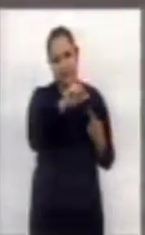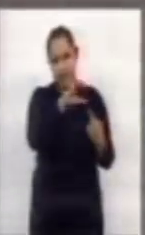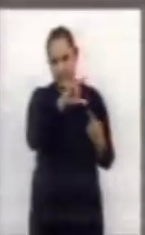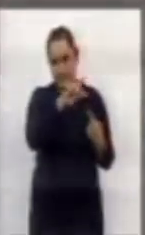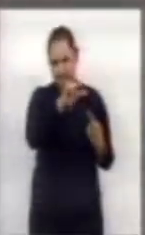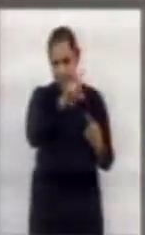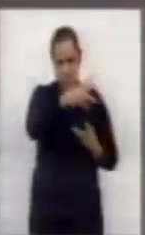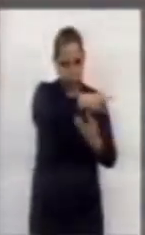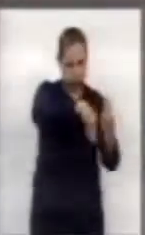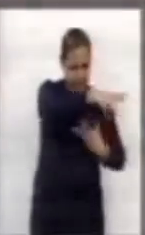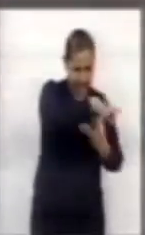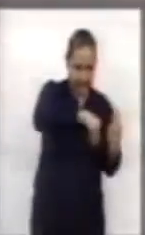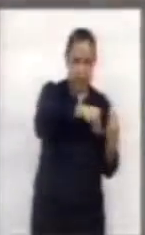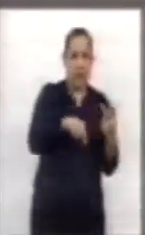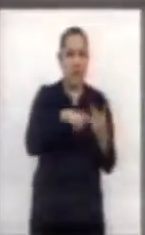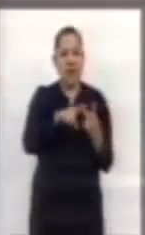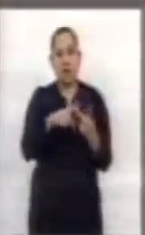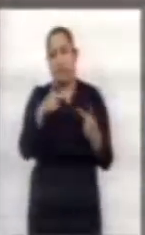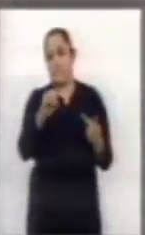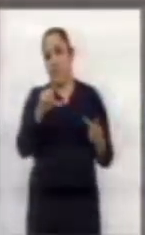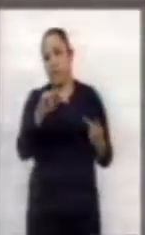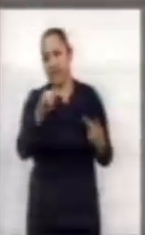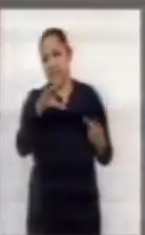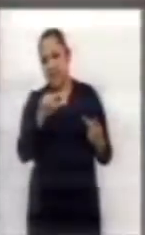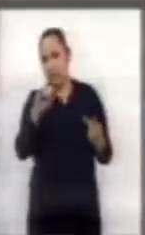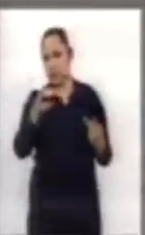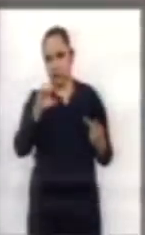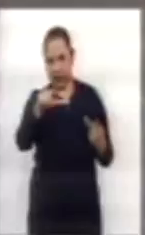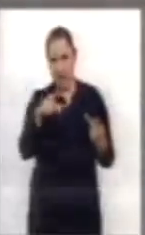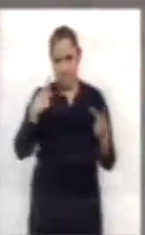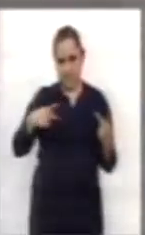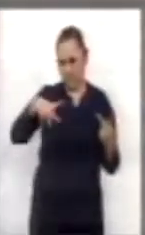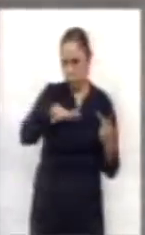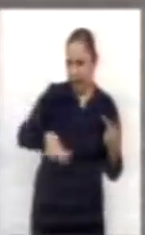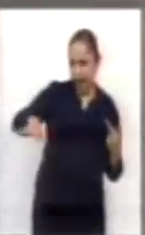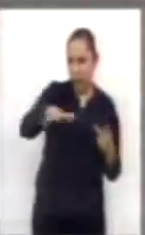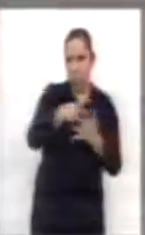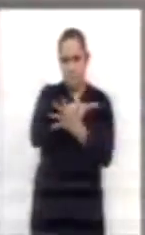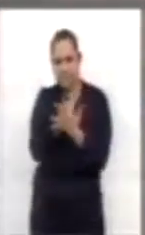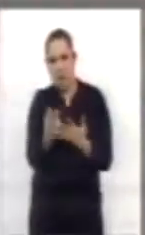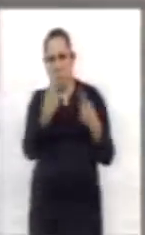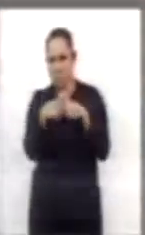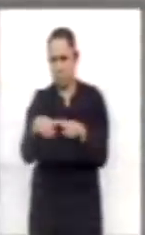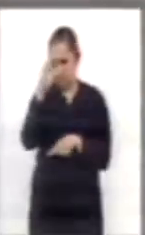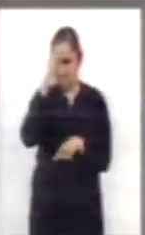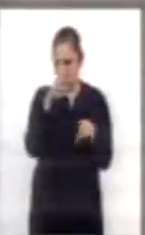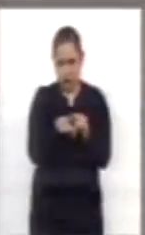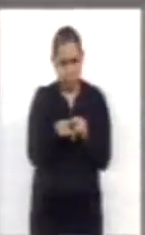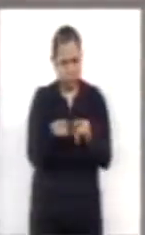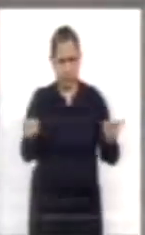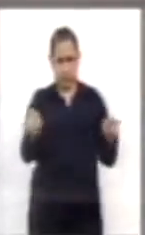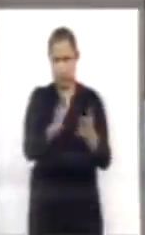mucho más cercanos de lo que creemos. Parecieran cosas distintas, porque el sistema de centralización